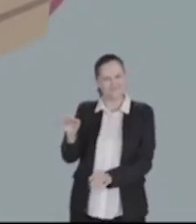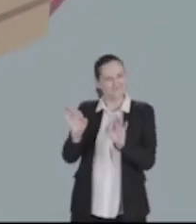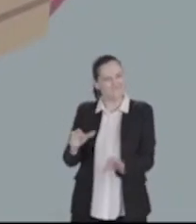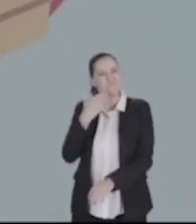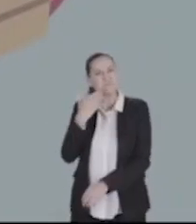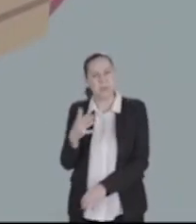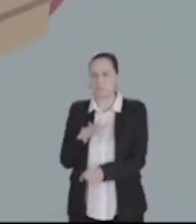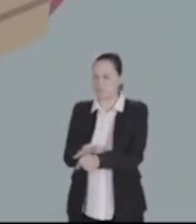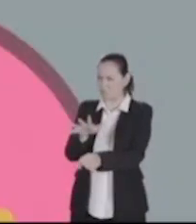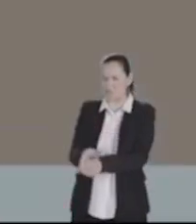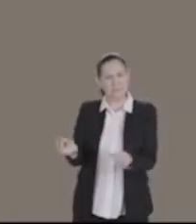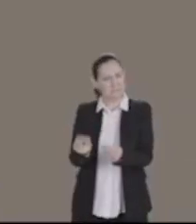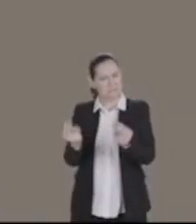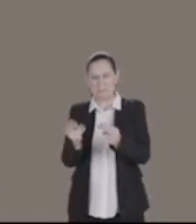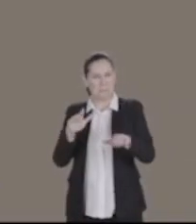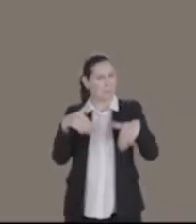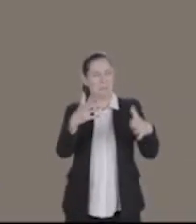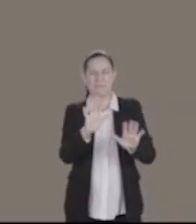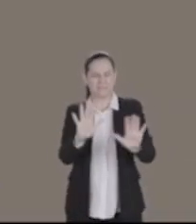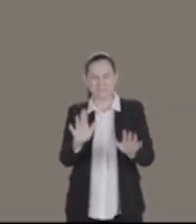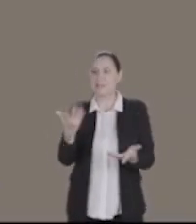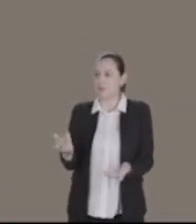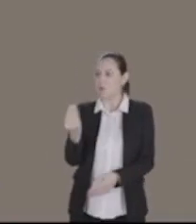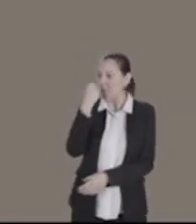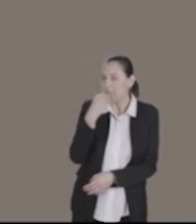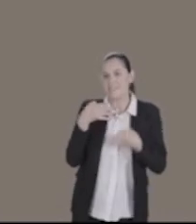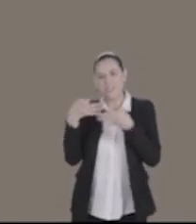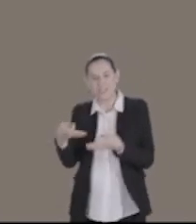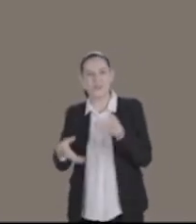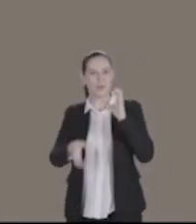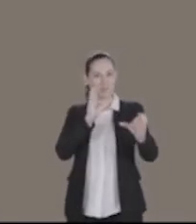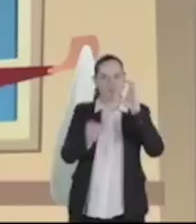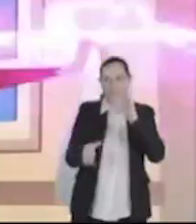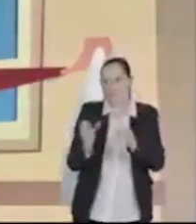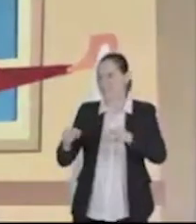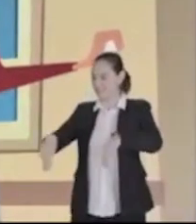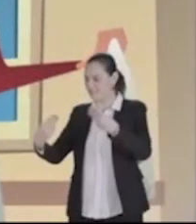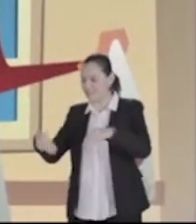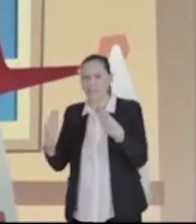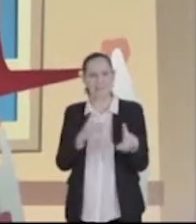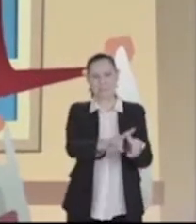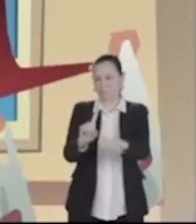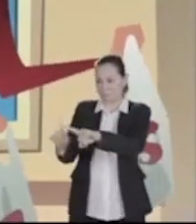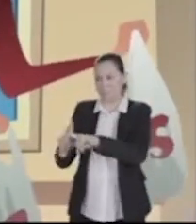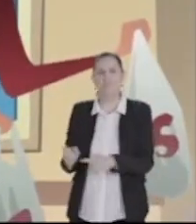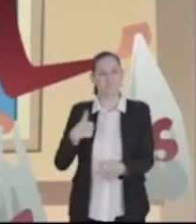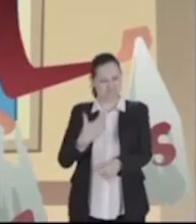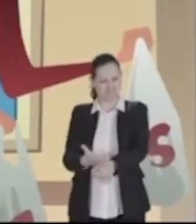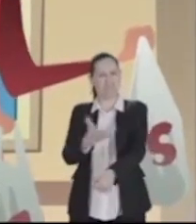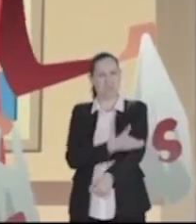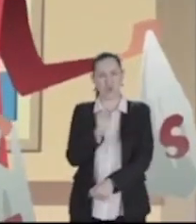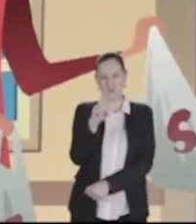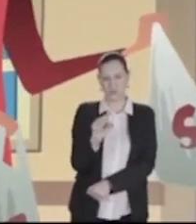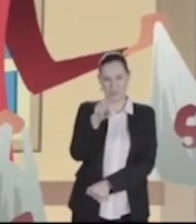ahí está lo bueno. Lo que necesitas, la comida, los antojos, bebidas, el mandado. Y cuando salgas, yo te